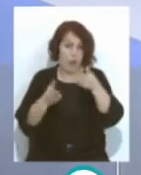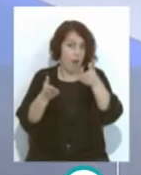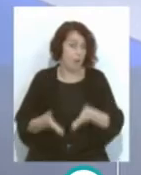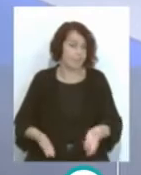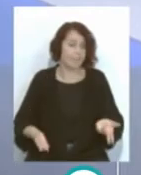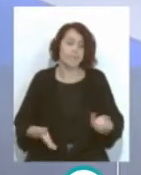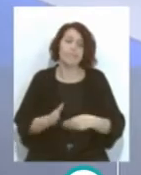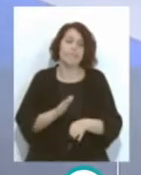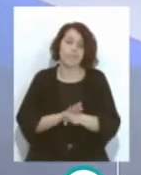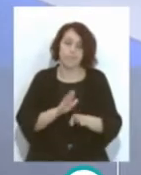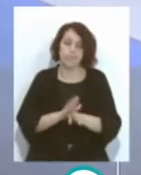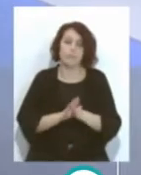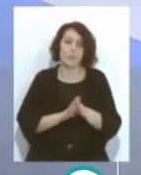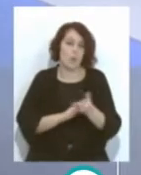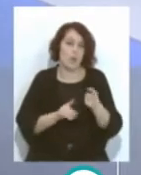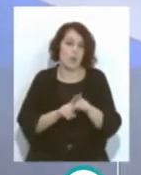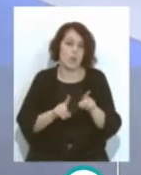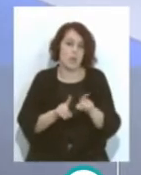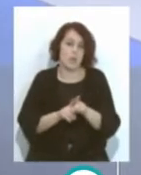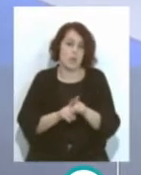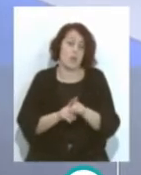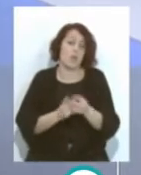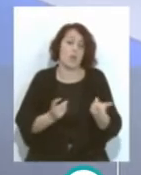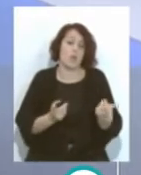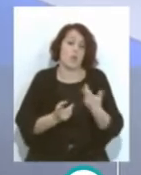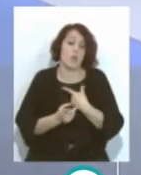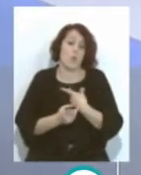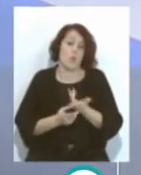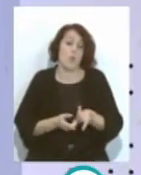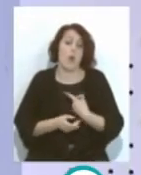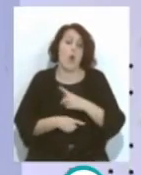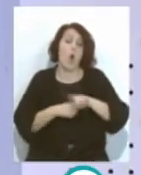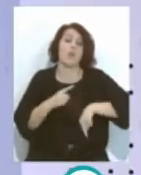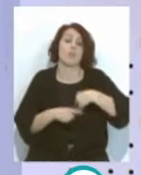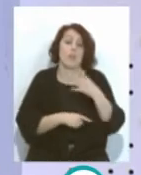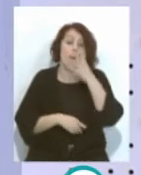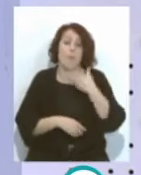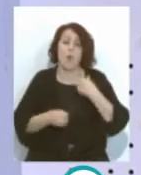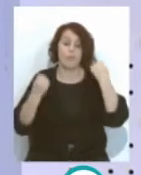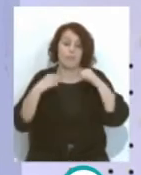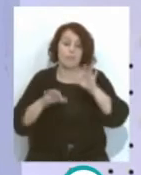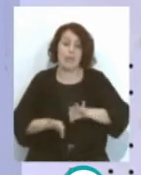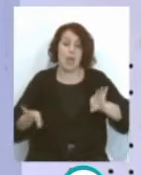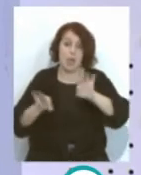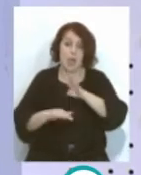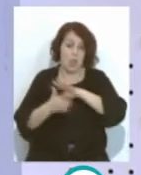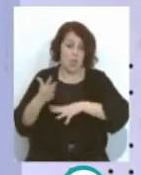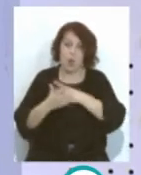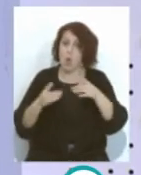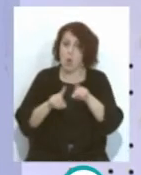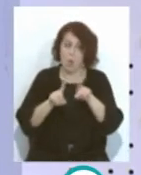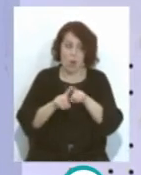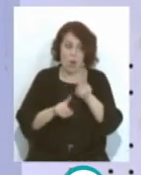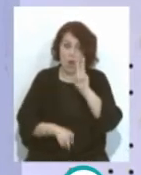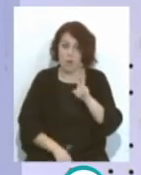Esté pasando Pagando factura De esa inactividad Que tuvo Además con un calendario Que hemos visto Como ha sido La verdad